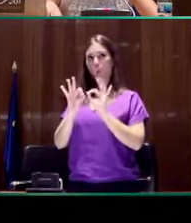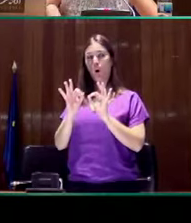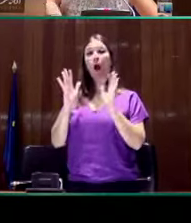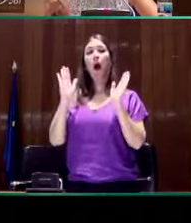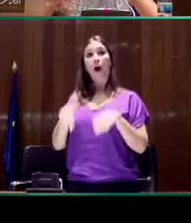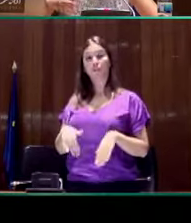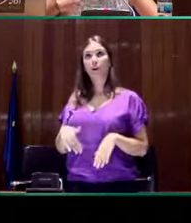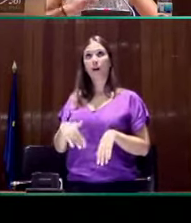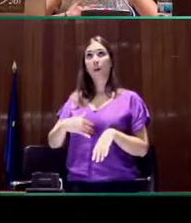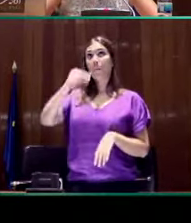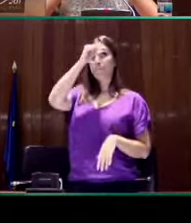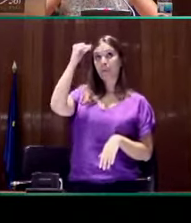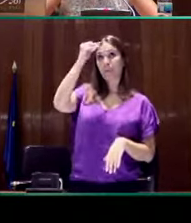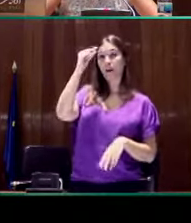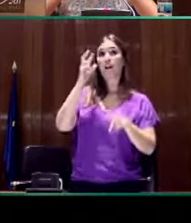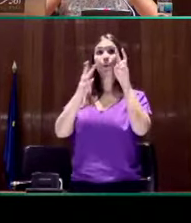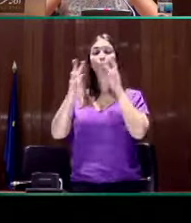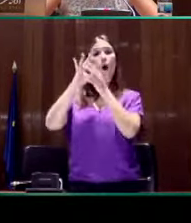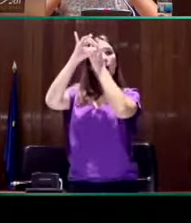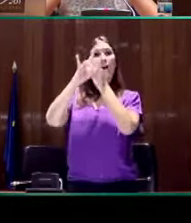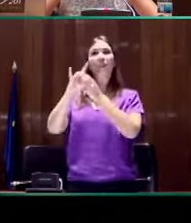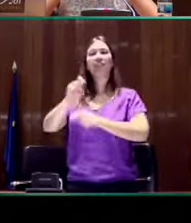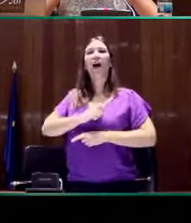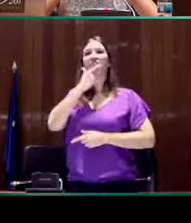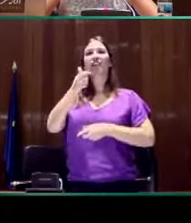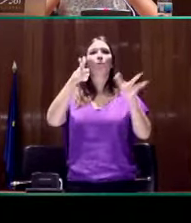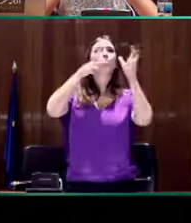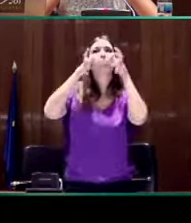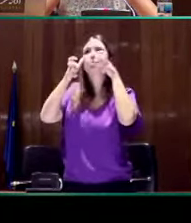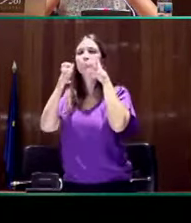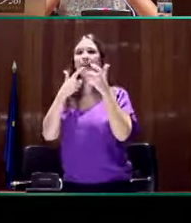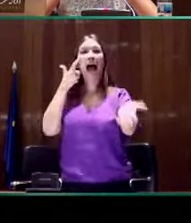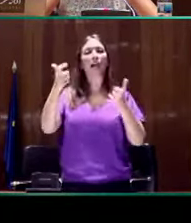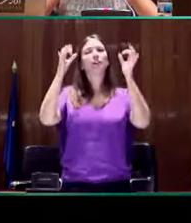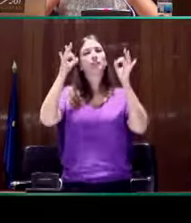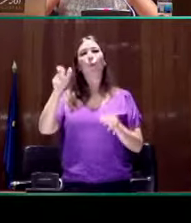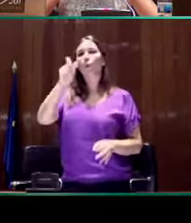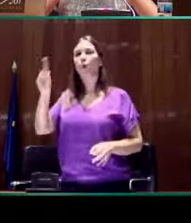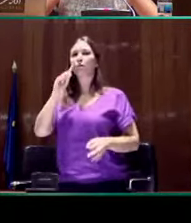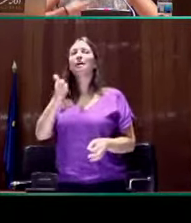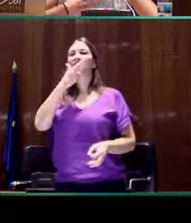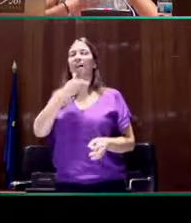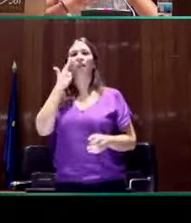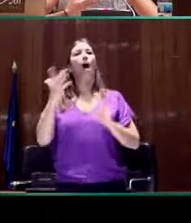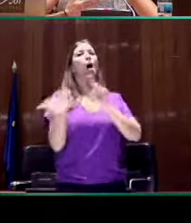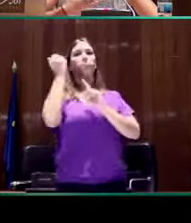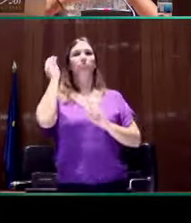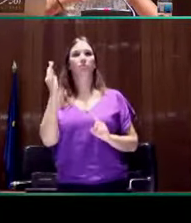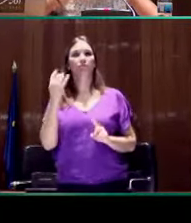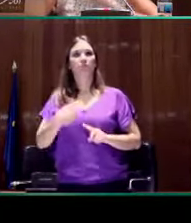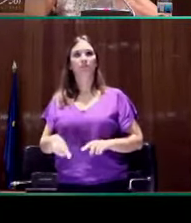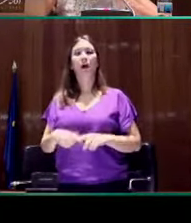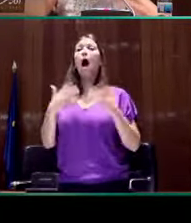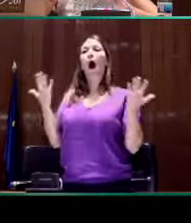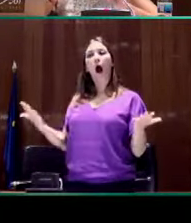favorecería la comprensión de elementos visuales contenidos en las obras artísticas. Por lo tanto, lo que nosotros queríamos